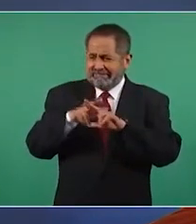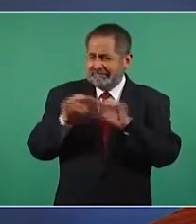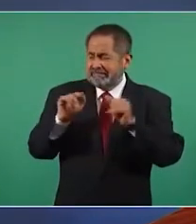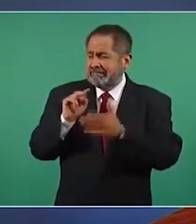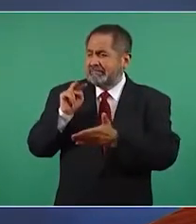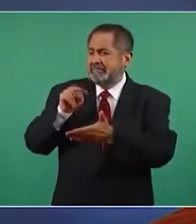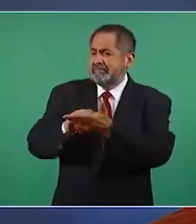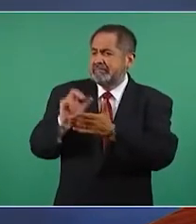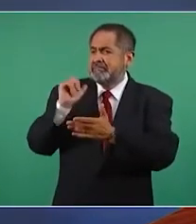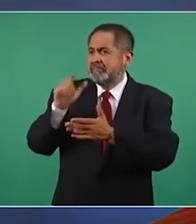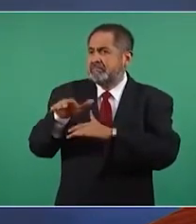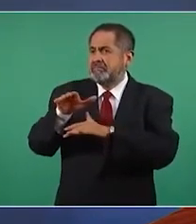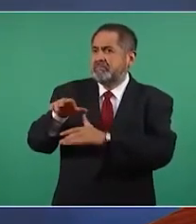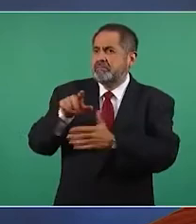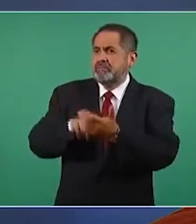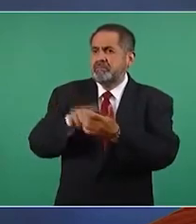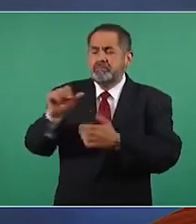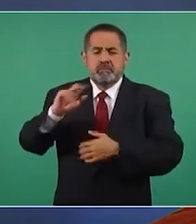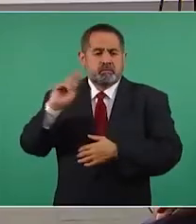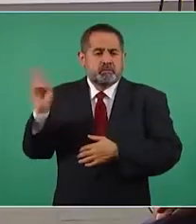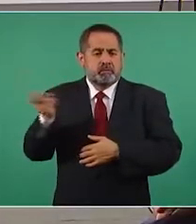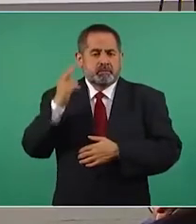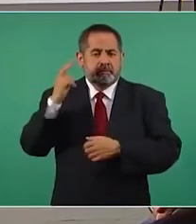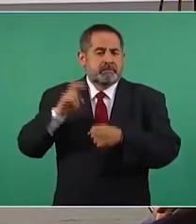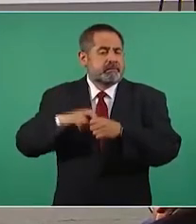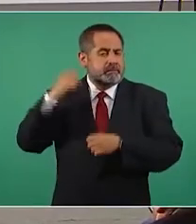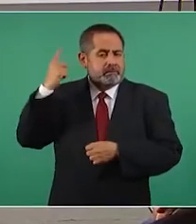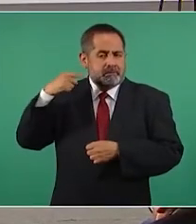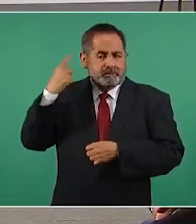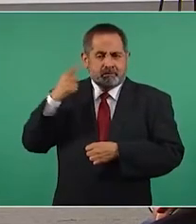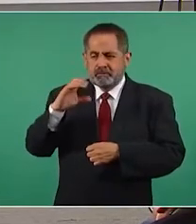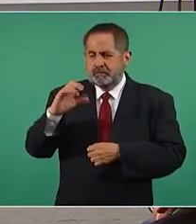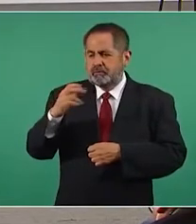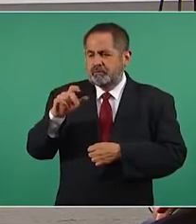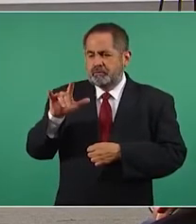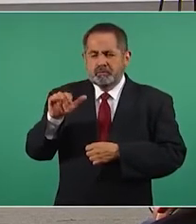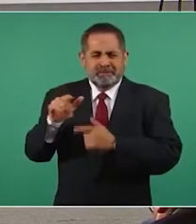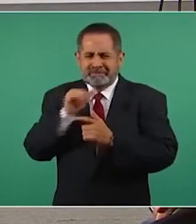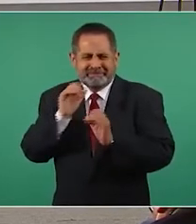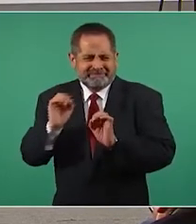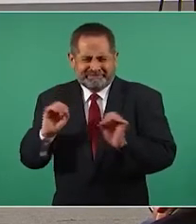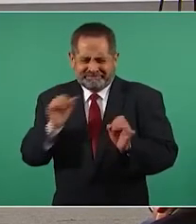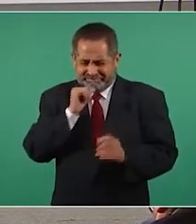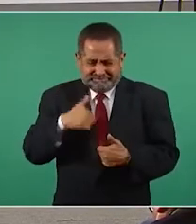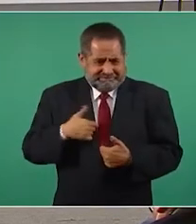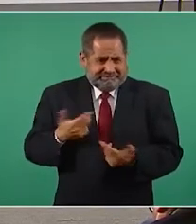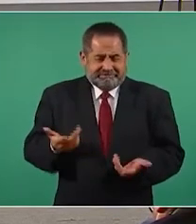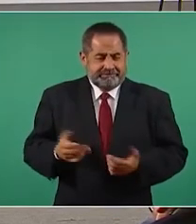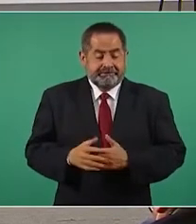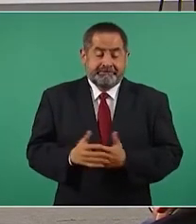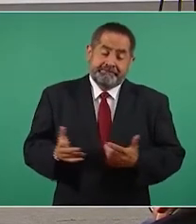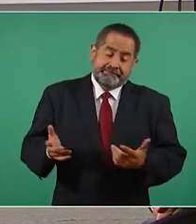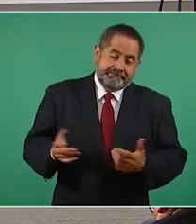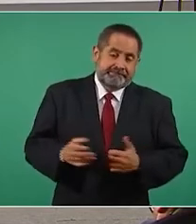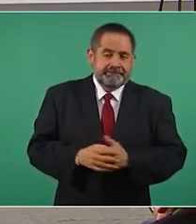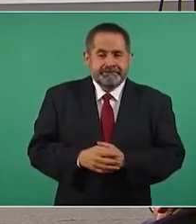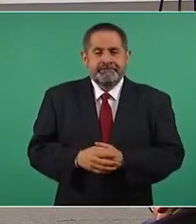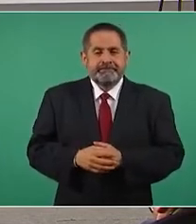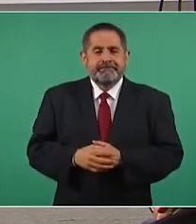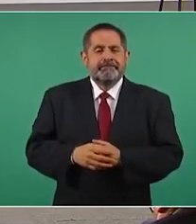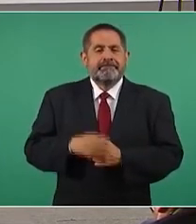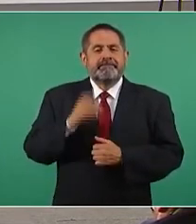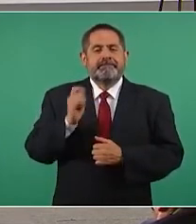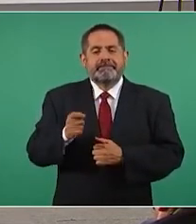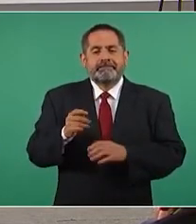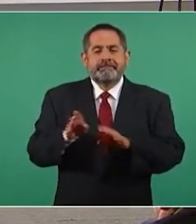con la Universidad de las Américas en Cholula ni con ninguna institución educativa del Estado. Bueno, lo que tenemos que decir al respecto